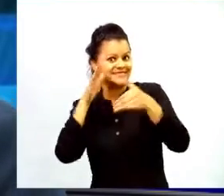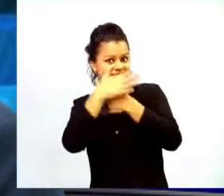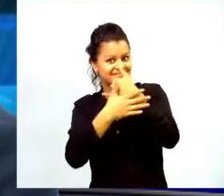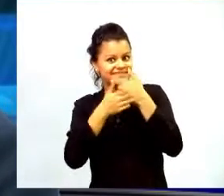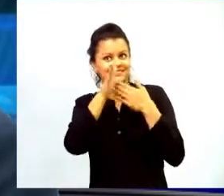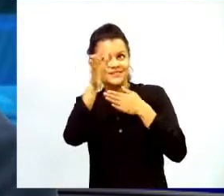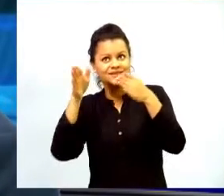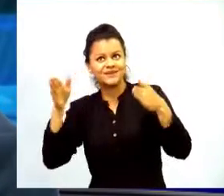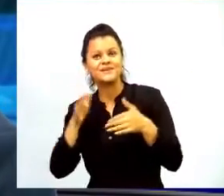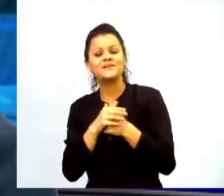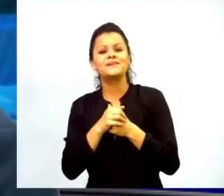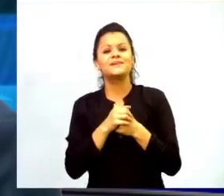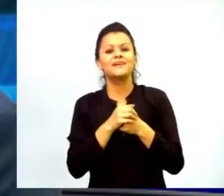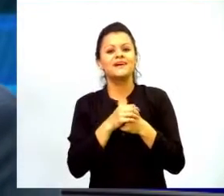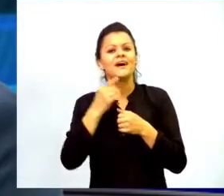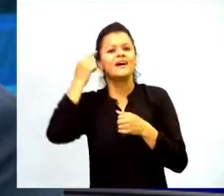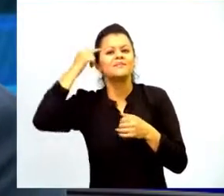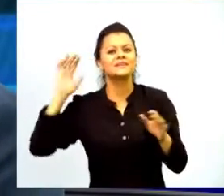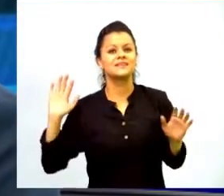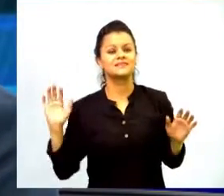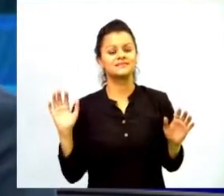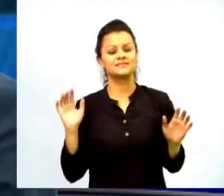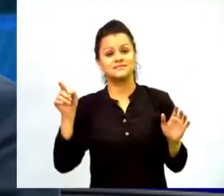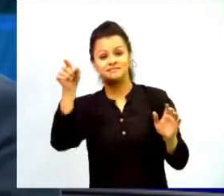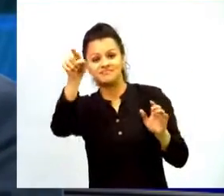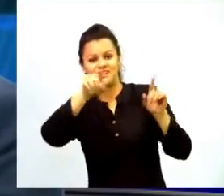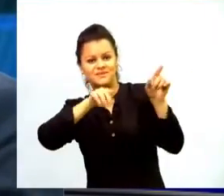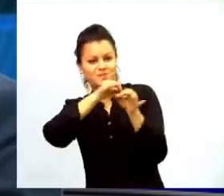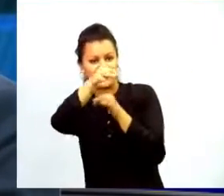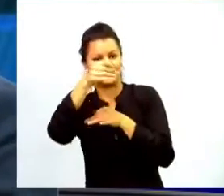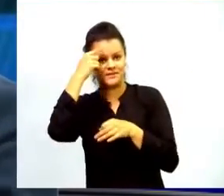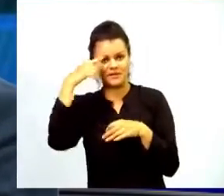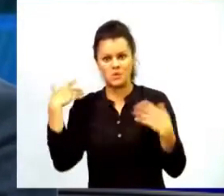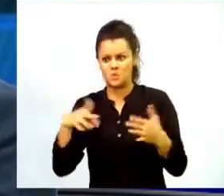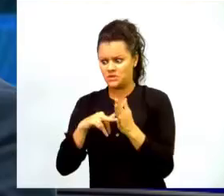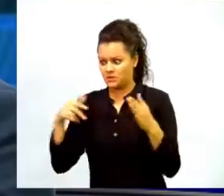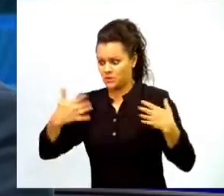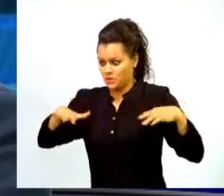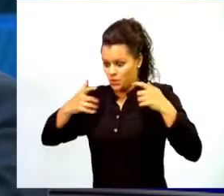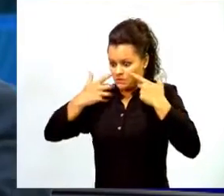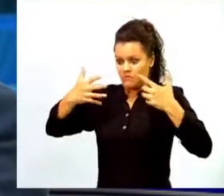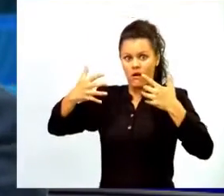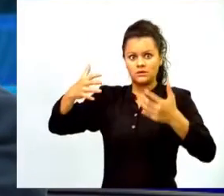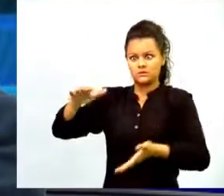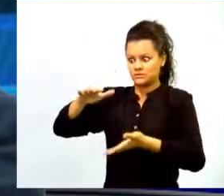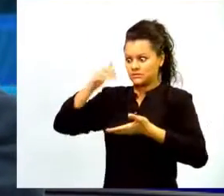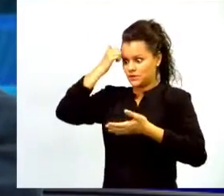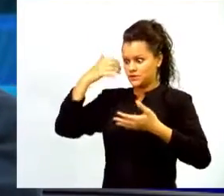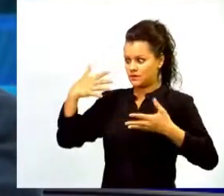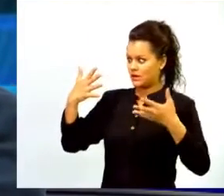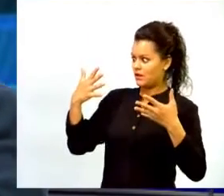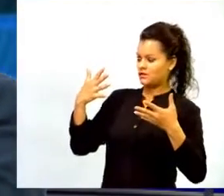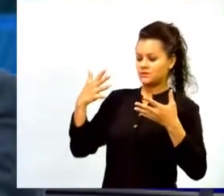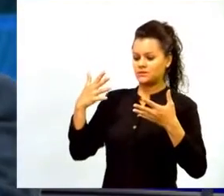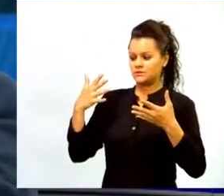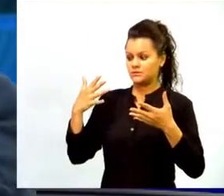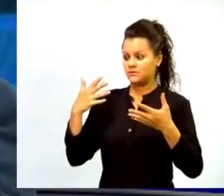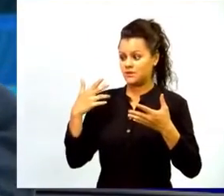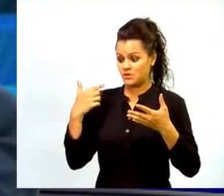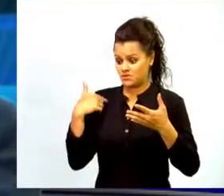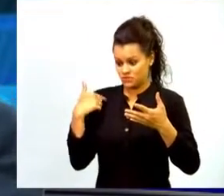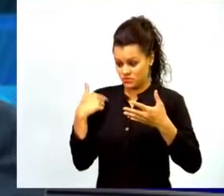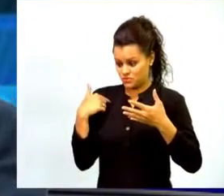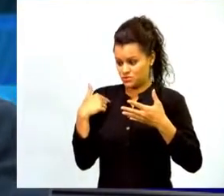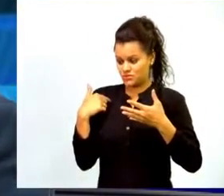más maravillosa que le hubiera llegado al maestro pero debo insistir que la cosa más maravillosa que debería pasar en un aula de clase es un maestro haciendo innovación educativa no